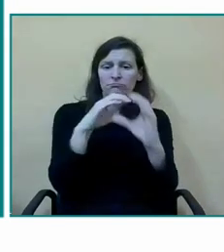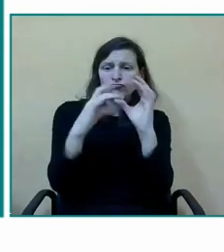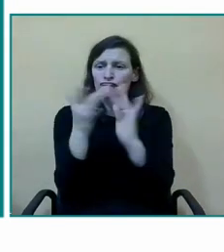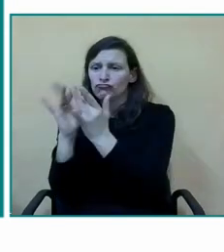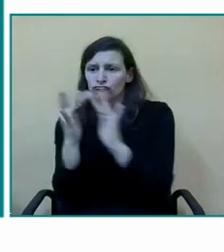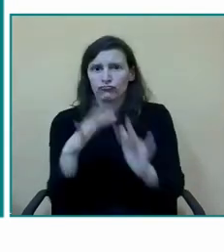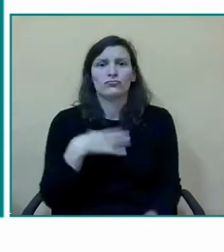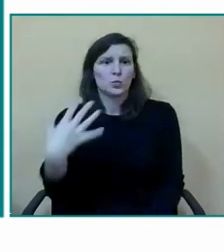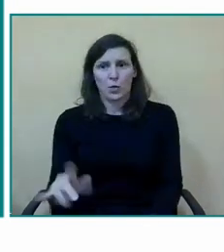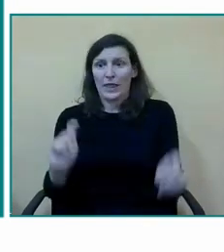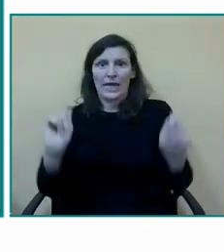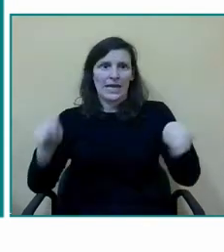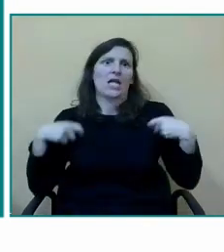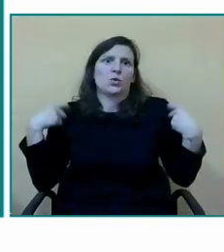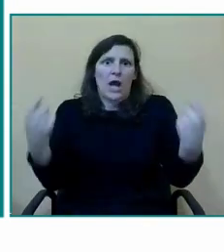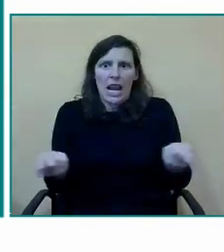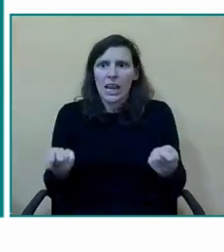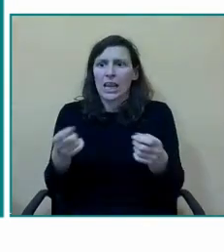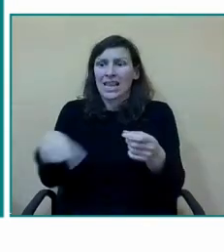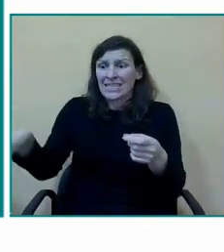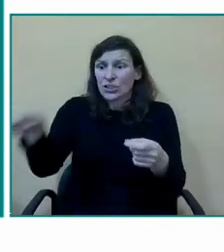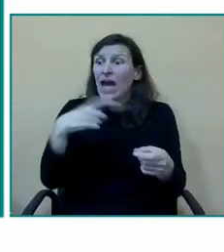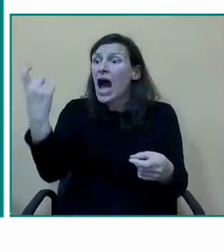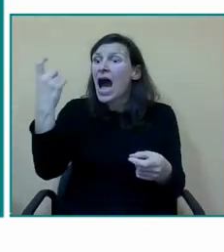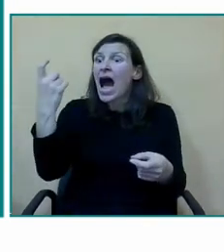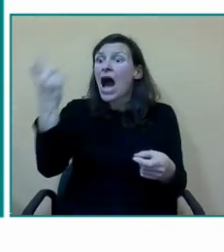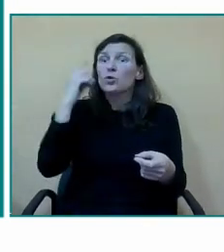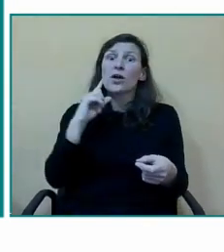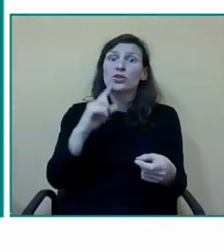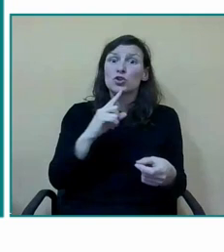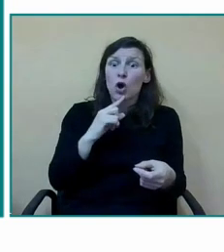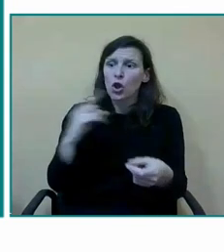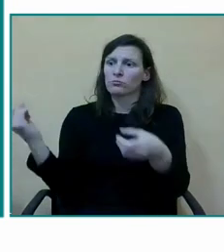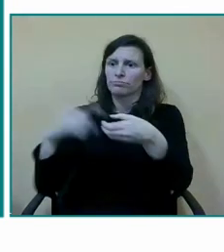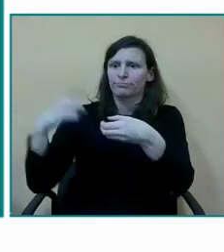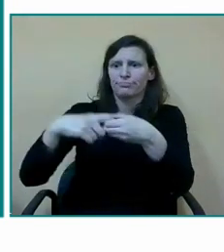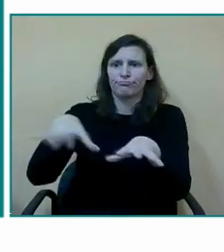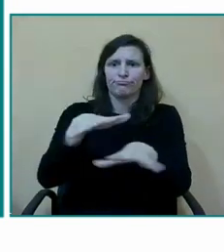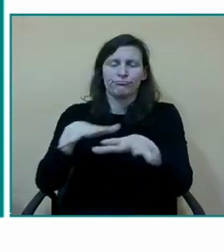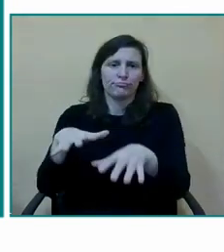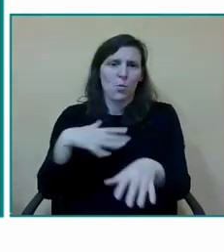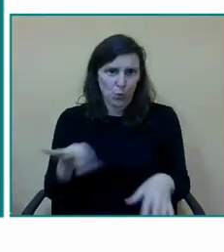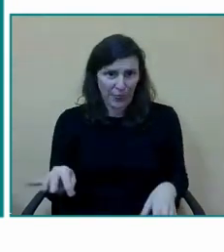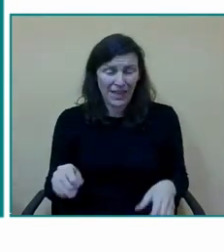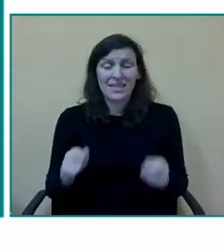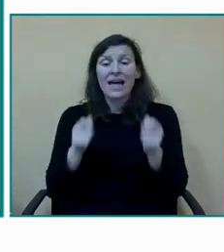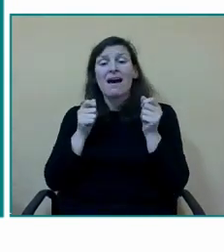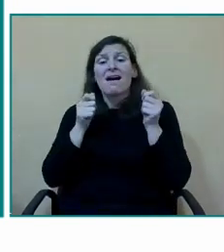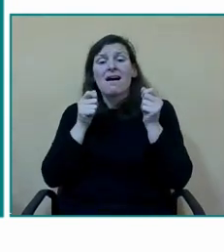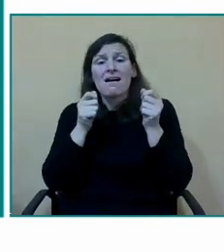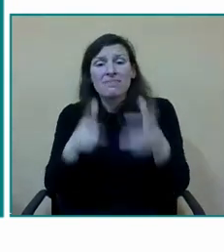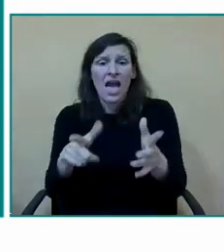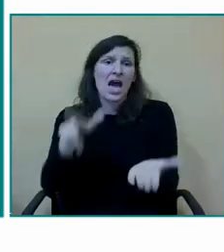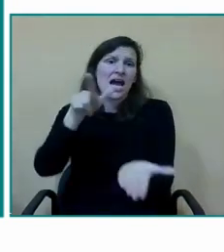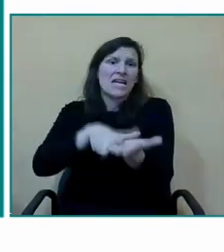favorezca su participación de manera activa y espontánea utilizando un código oral y signado proporcionando un